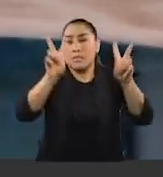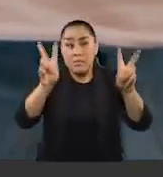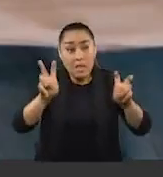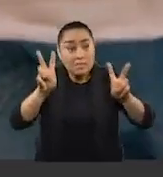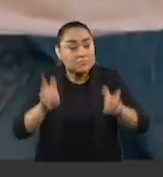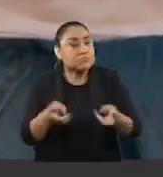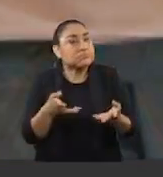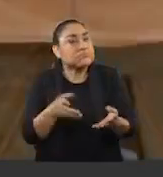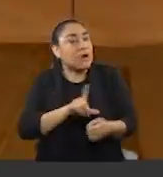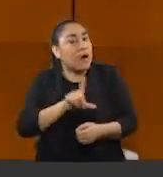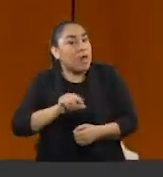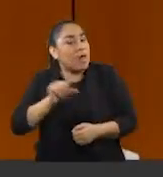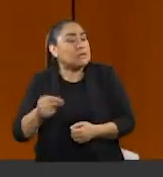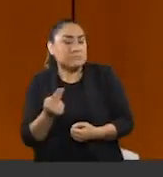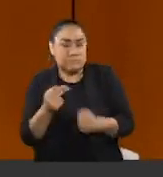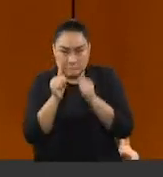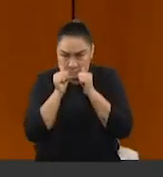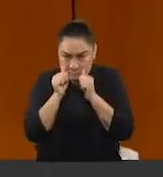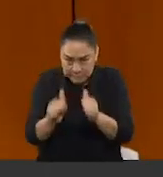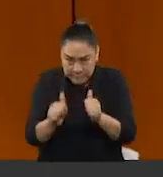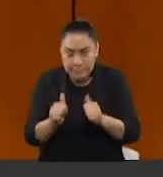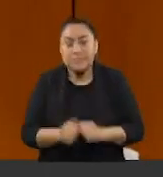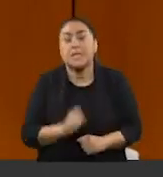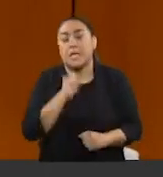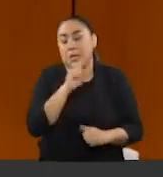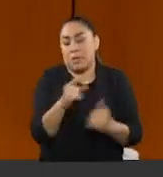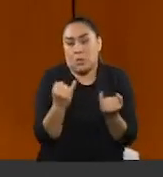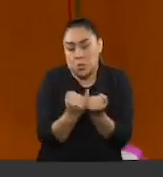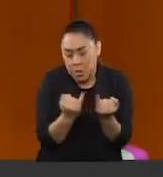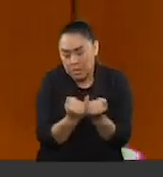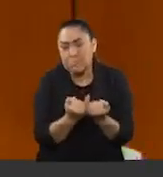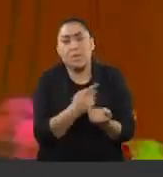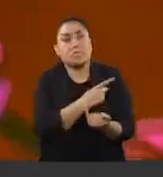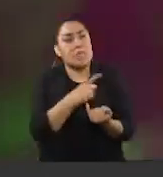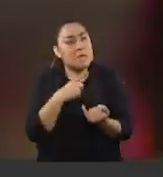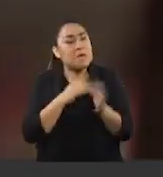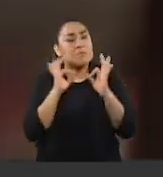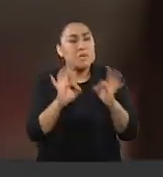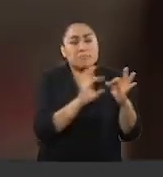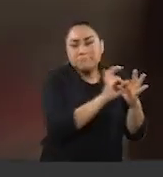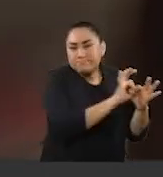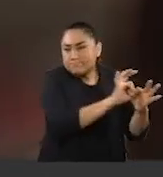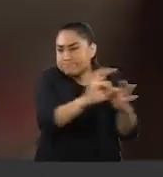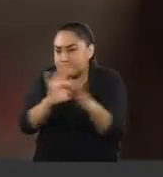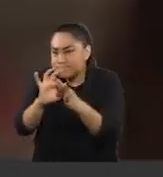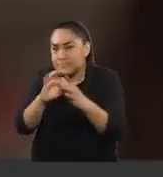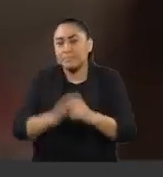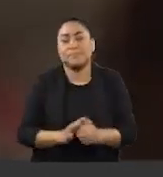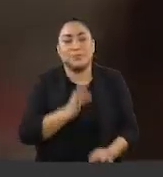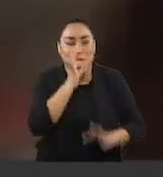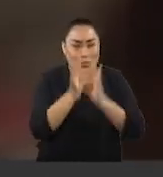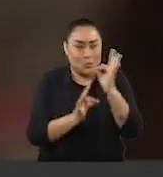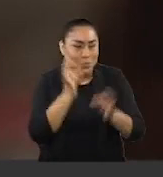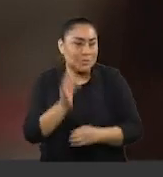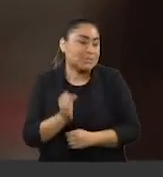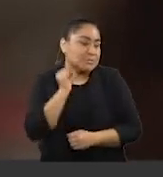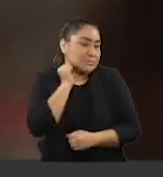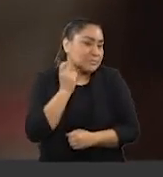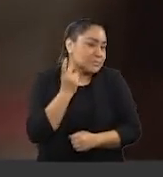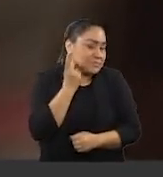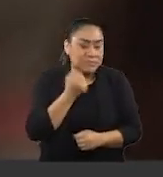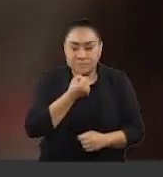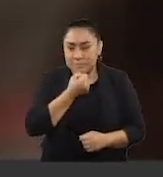quedado rezagados y buscar la homologación. Para Noticias del Congreso, Karina Palacios.